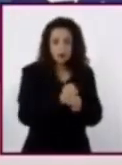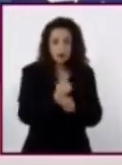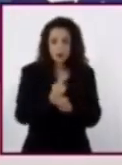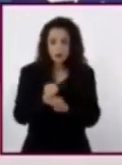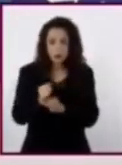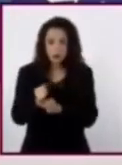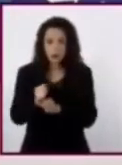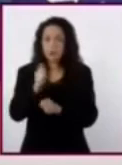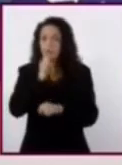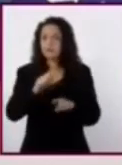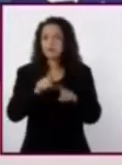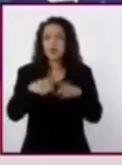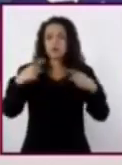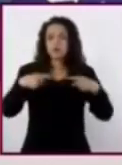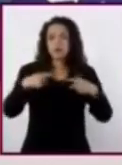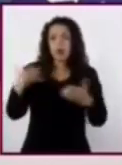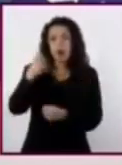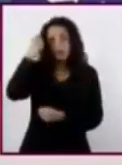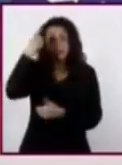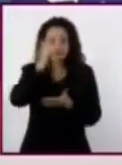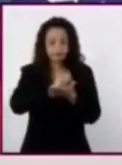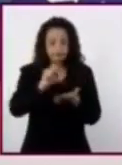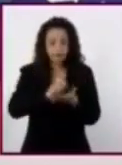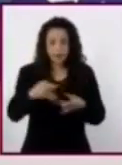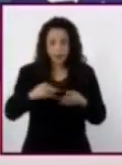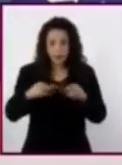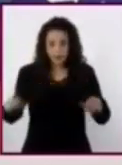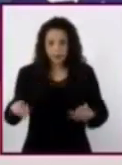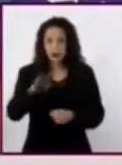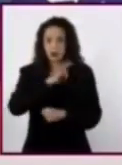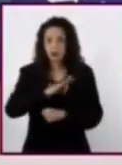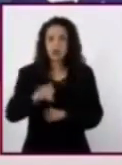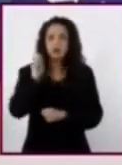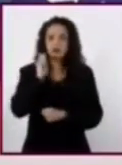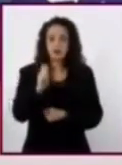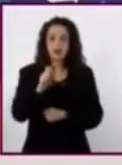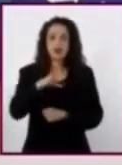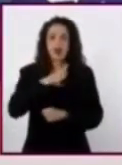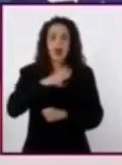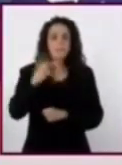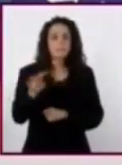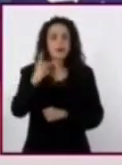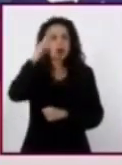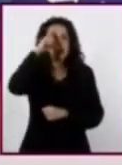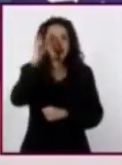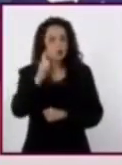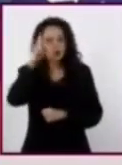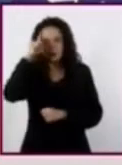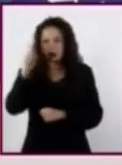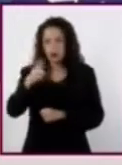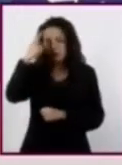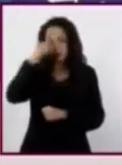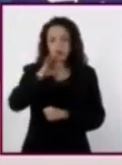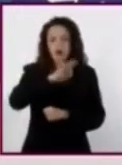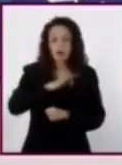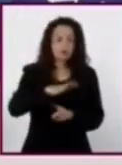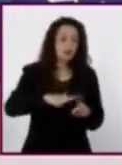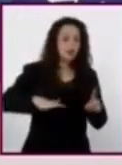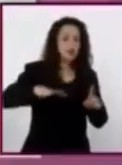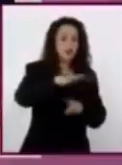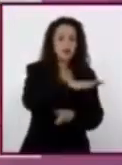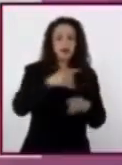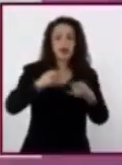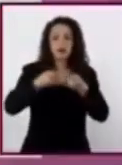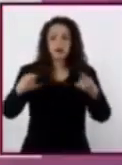igual que un historiador, podrán formular las siguientes interrogantes para ubicarlas en su contexto histórico.